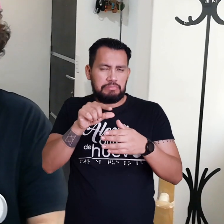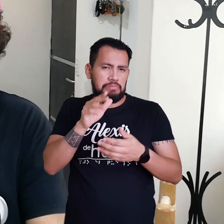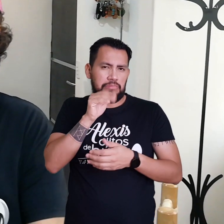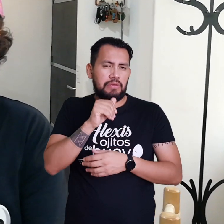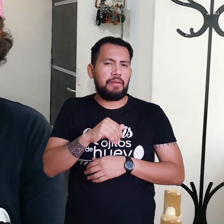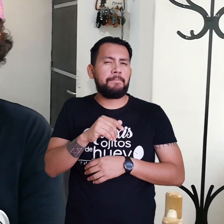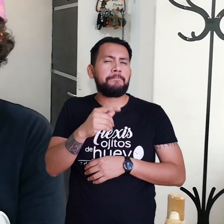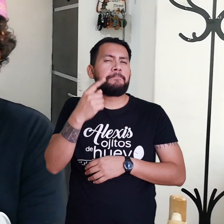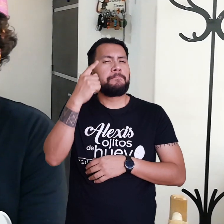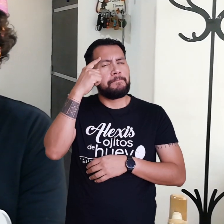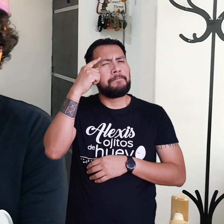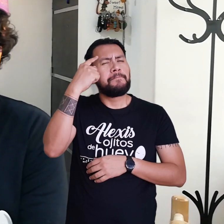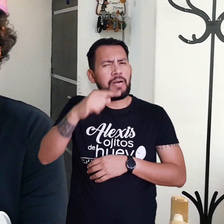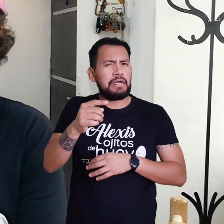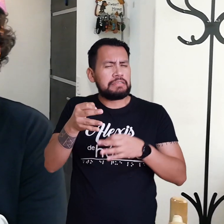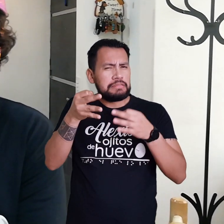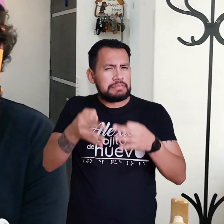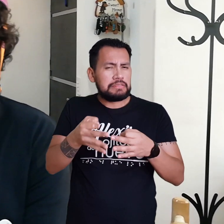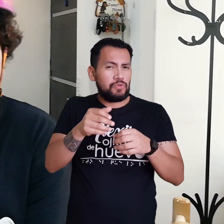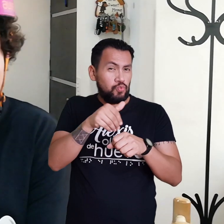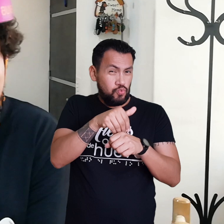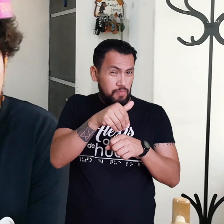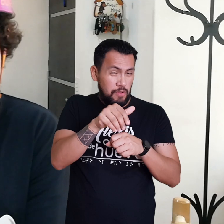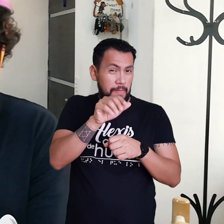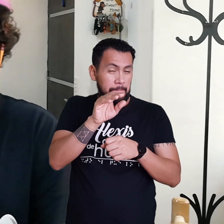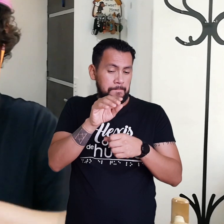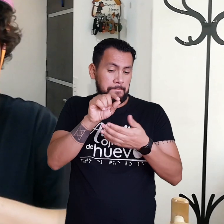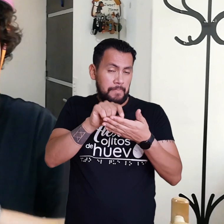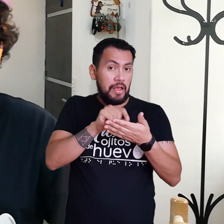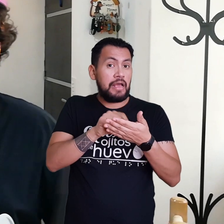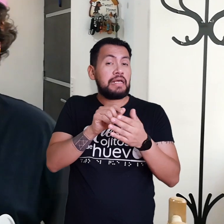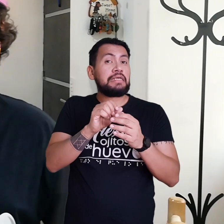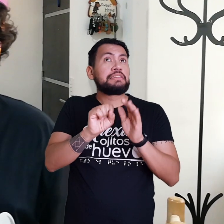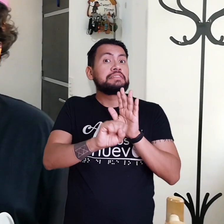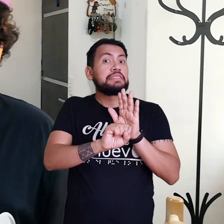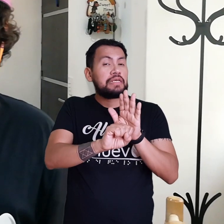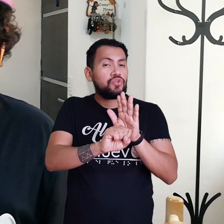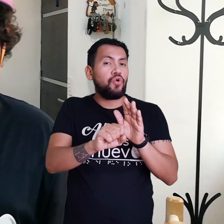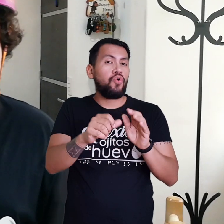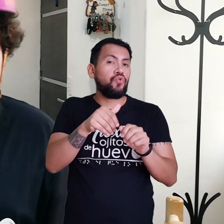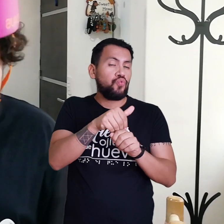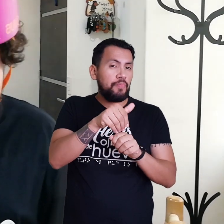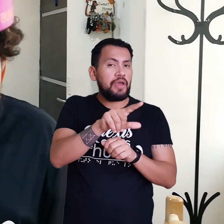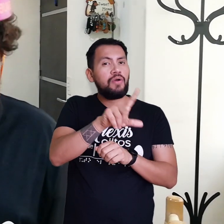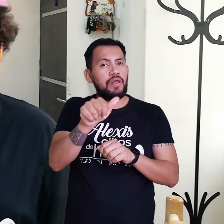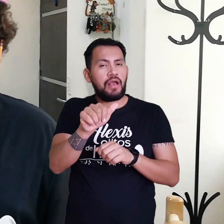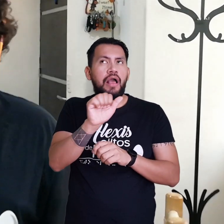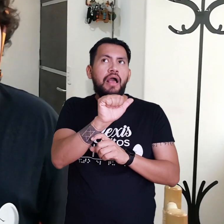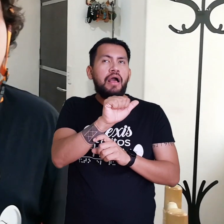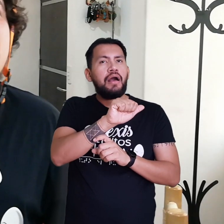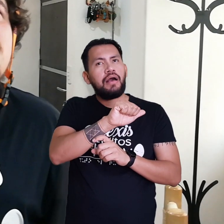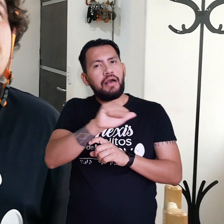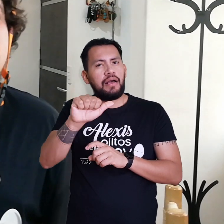regalo De mi familia Para mí en Navidad Y lo conservo Y lo llevo En mi corazón Así es que